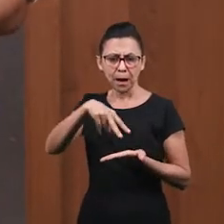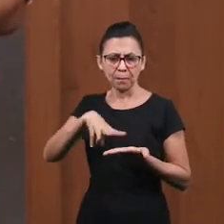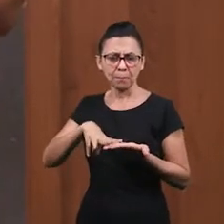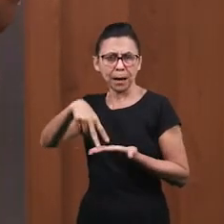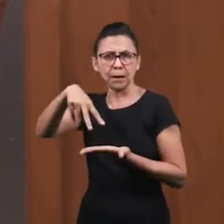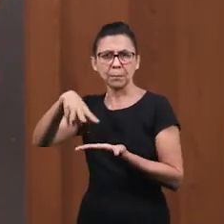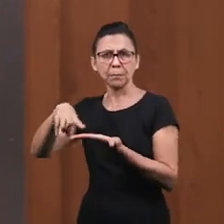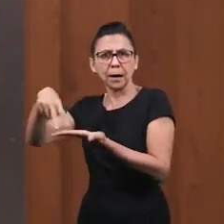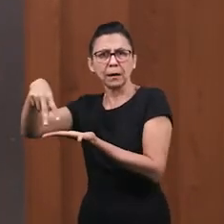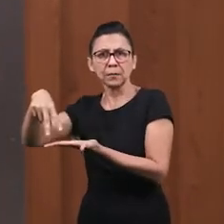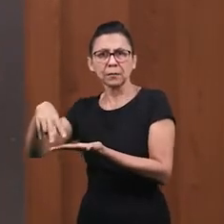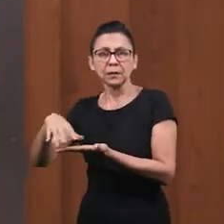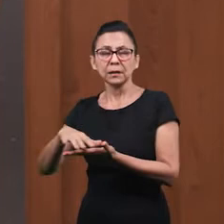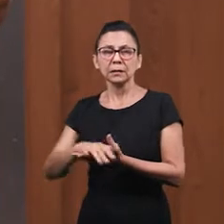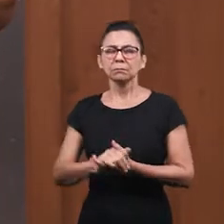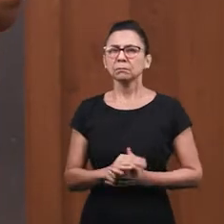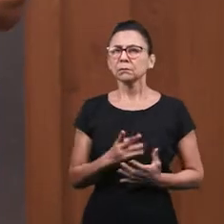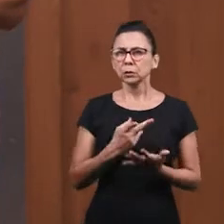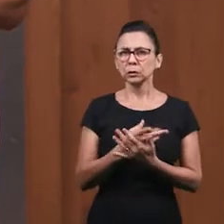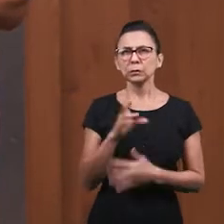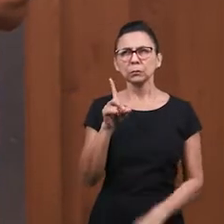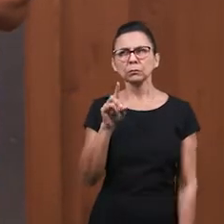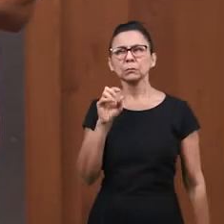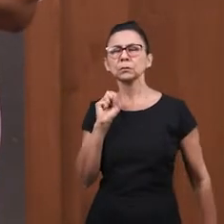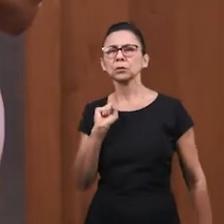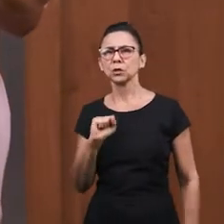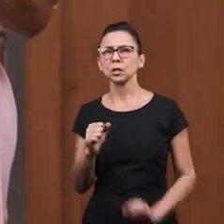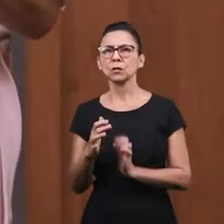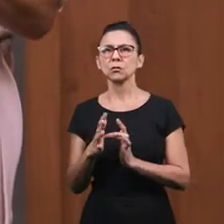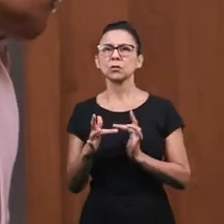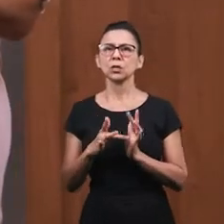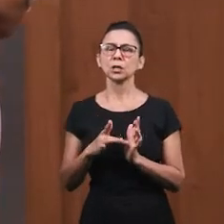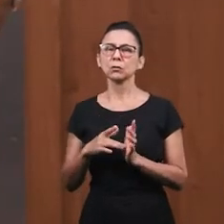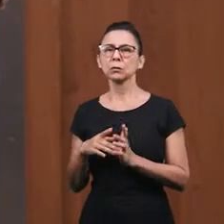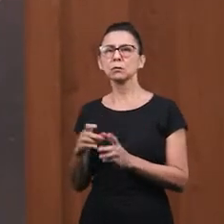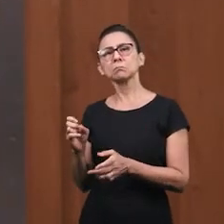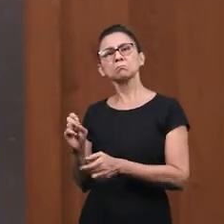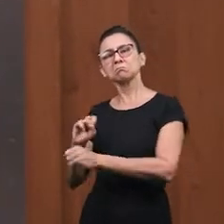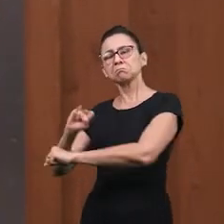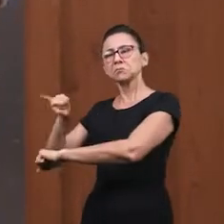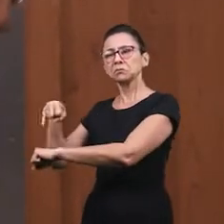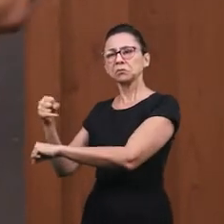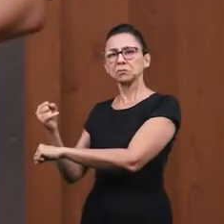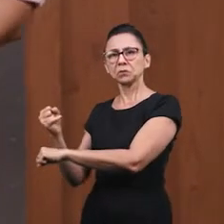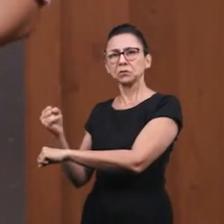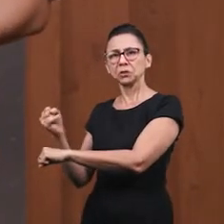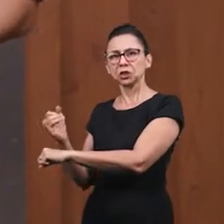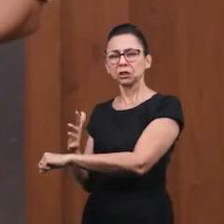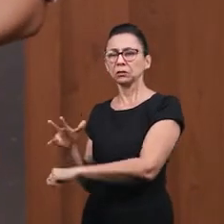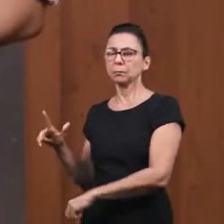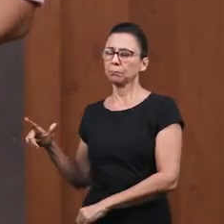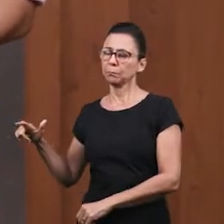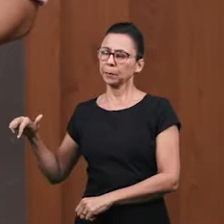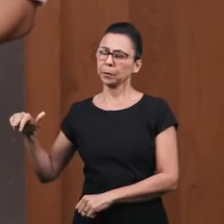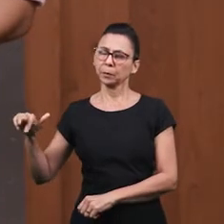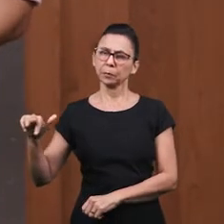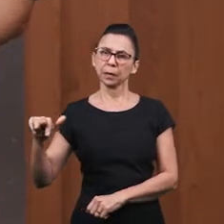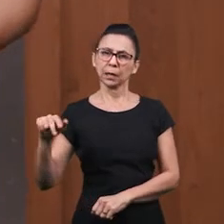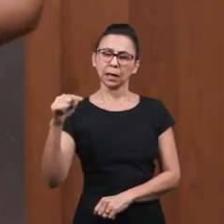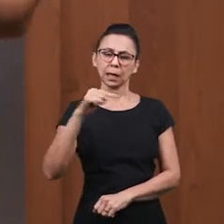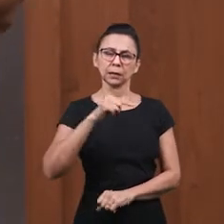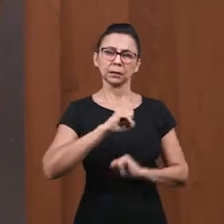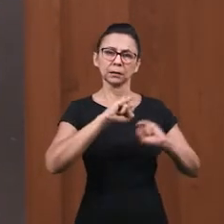Resucitaba muertos Jesús en cierto momento estaba camino a Jerusalén Y Él pasaría naturalmente por Jericó